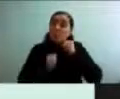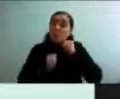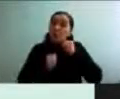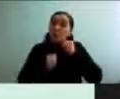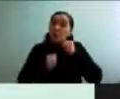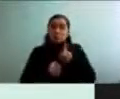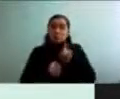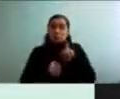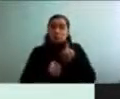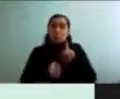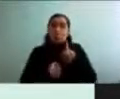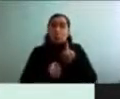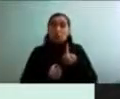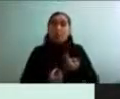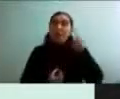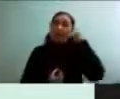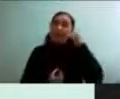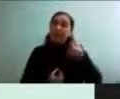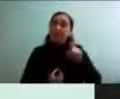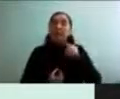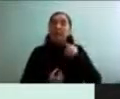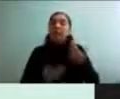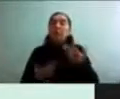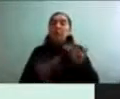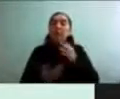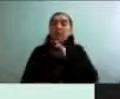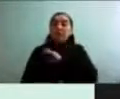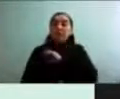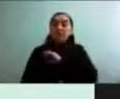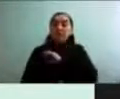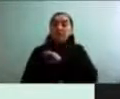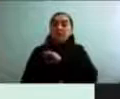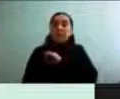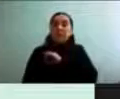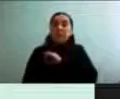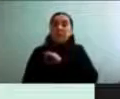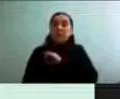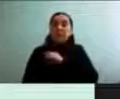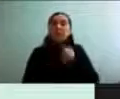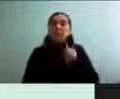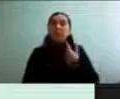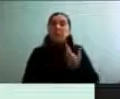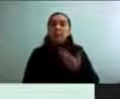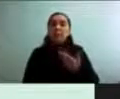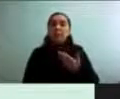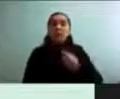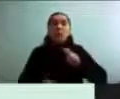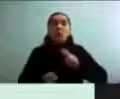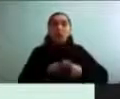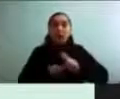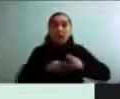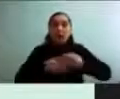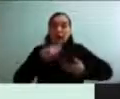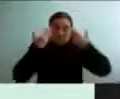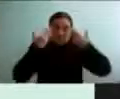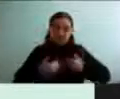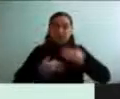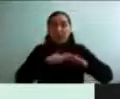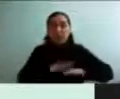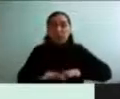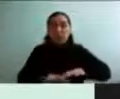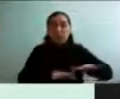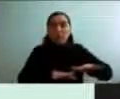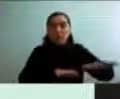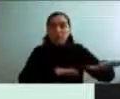Pero ¿qué pasa en nuestro país? ¿Qué pasa con la actividad física en Chile? Según la encuesta nacional de hábitos de actividad